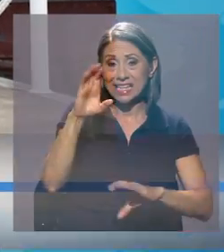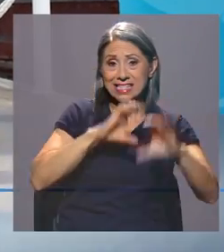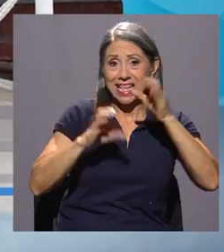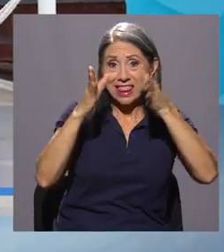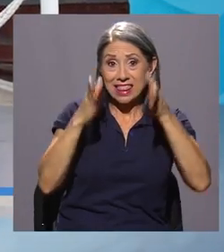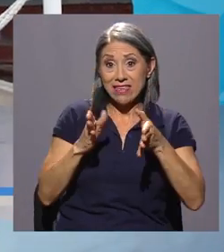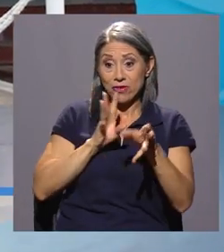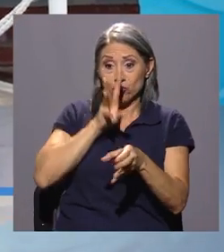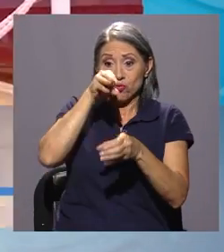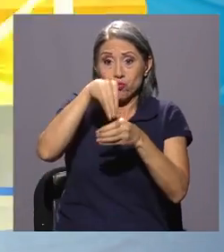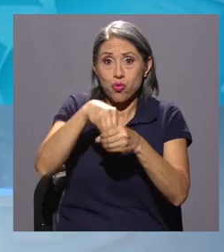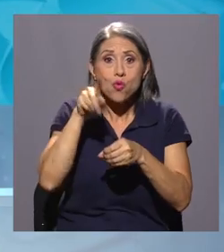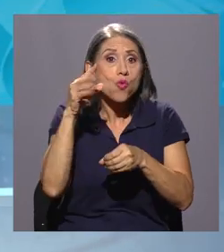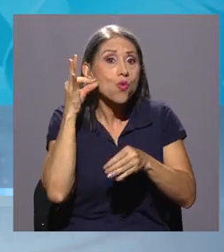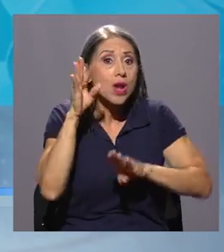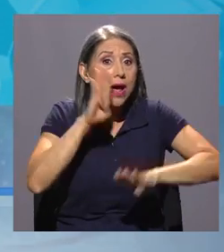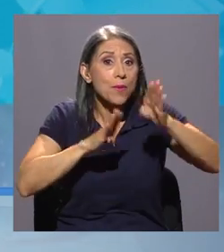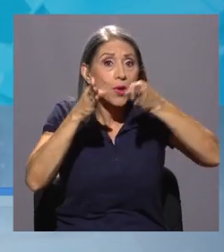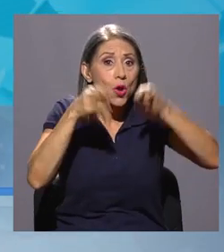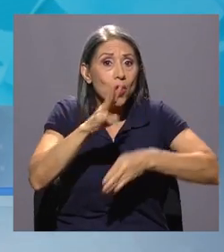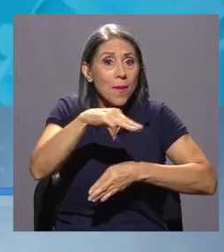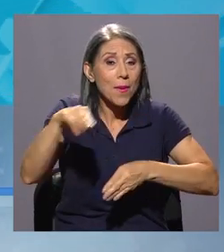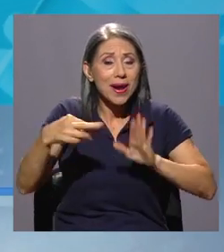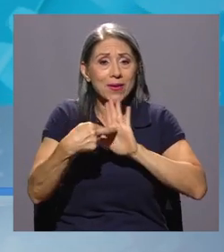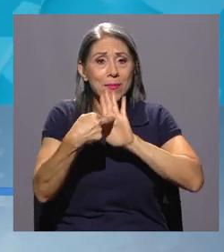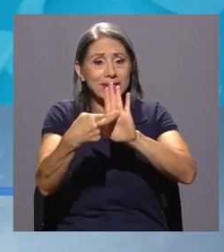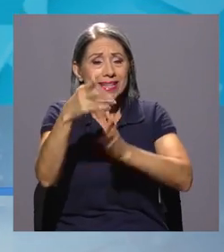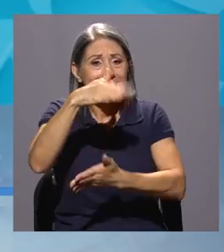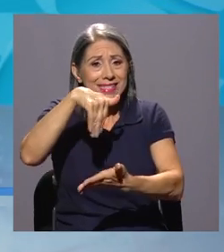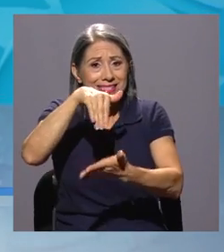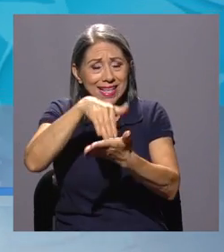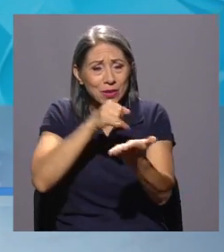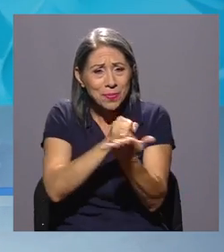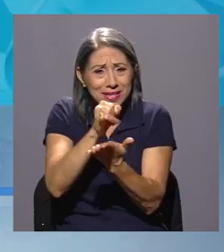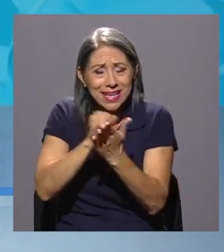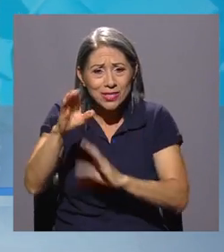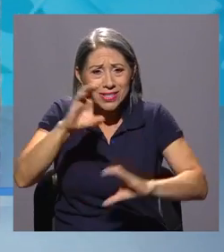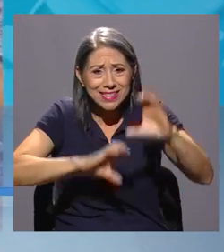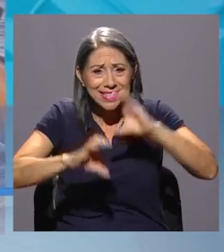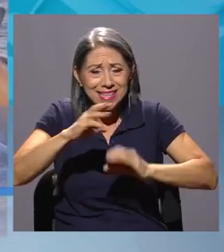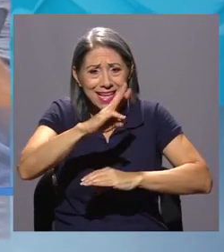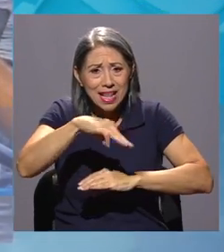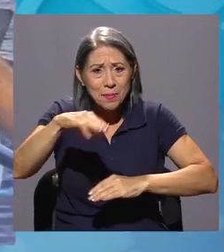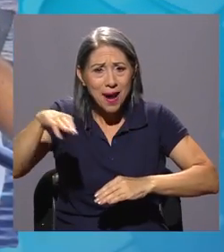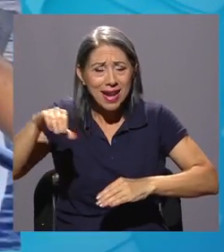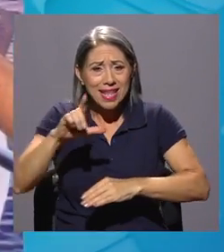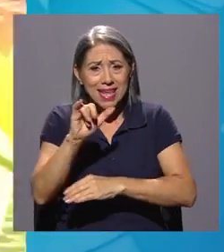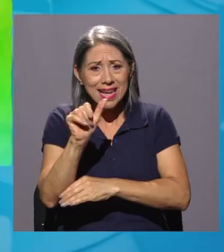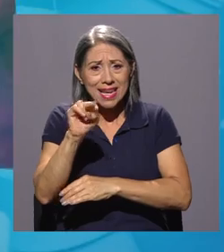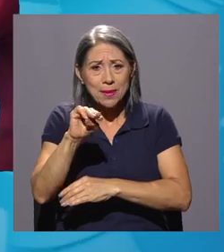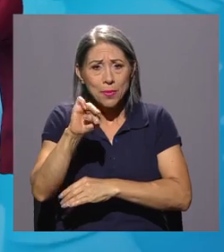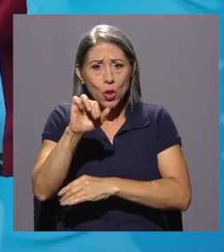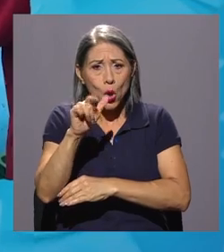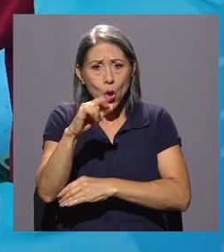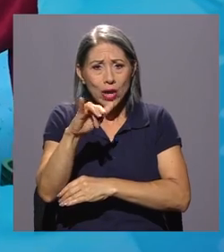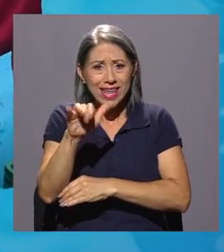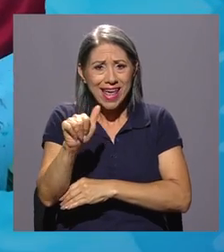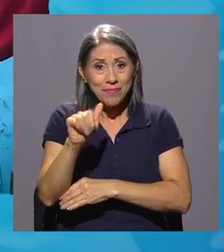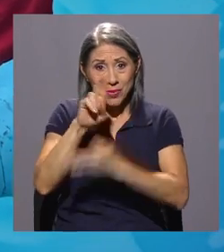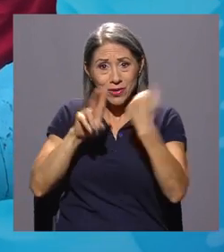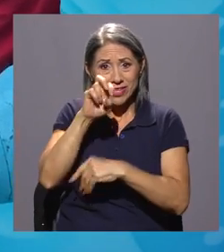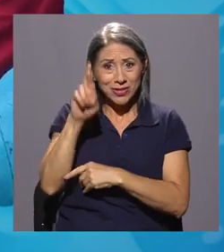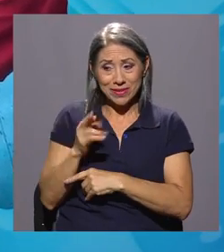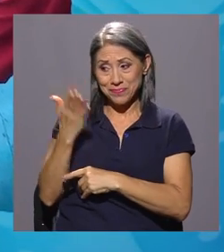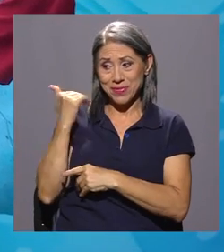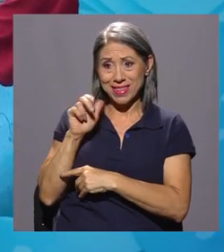15 científicos, entre ellos una bióloga marina que representa al Centro de Investigación en Ciencias del Mar y Limnología de la UCR, partieron